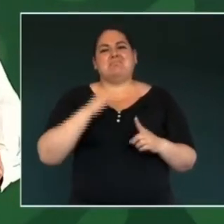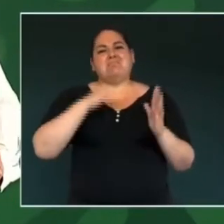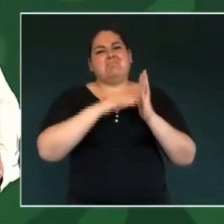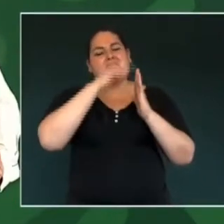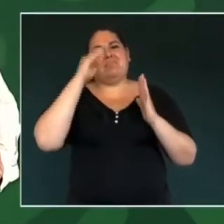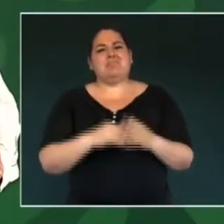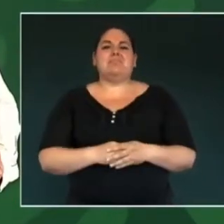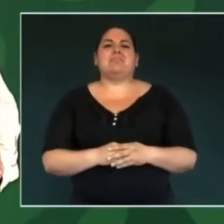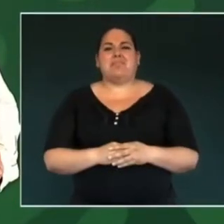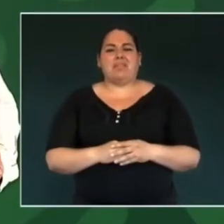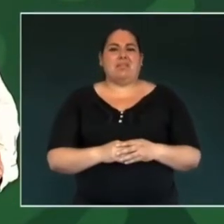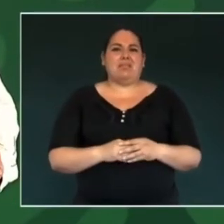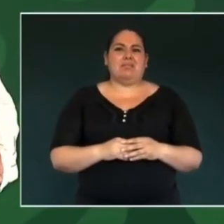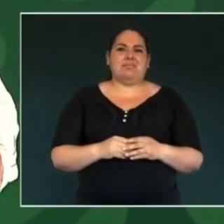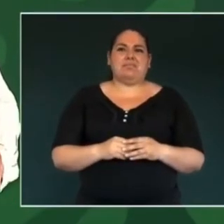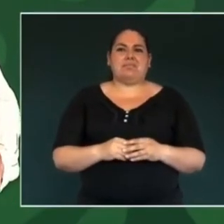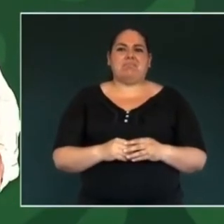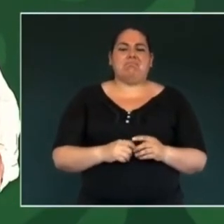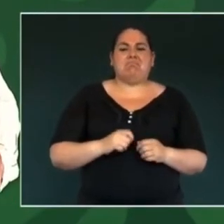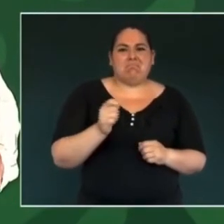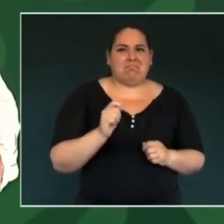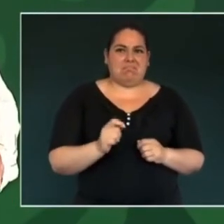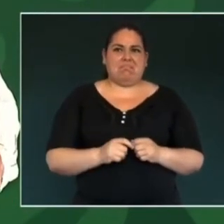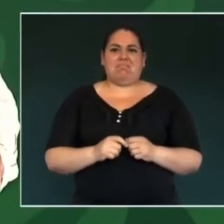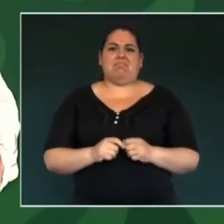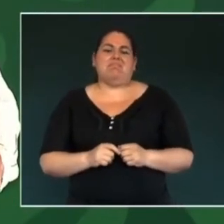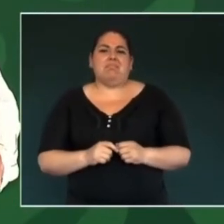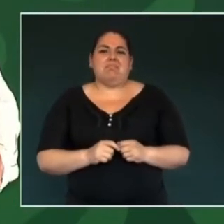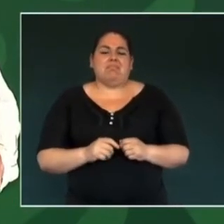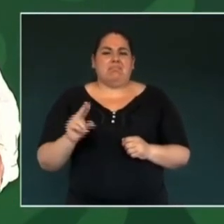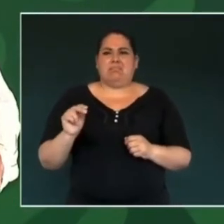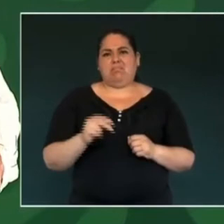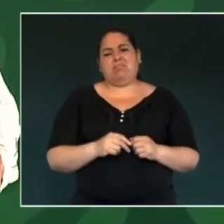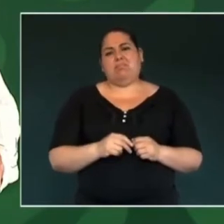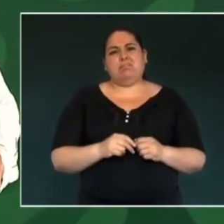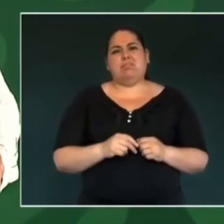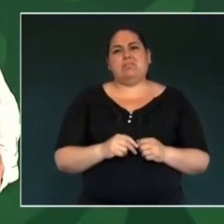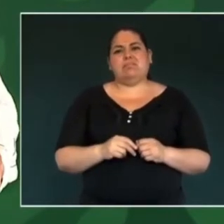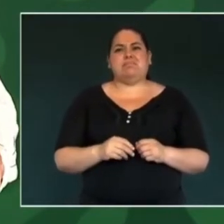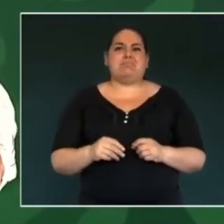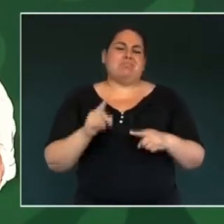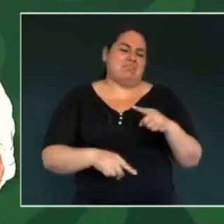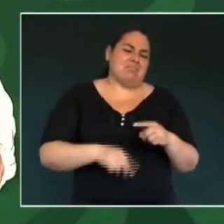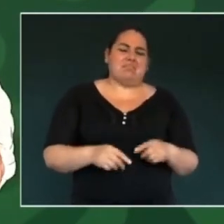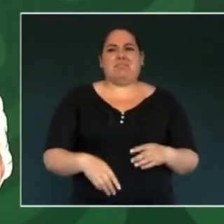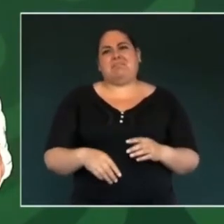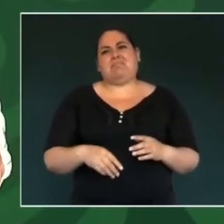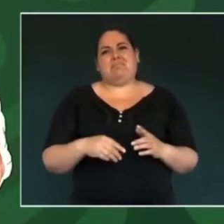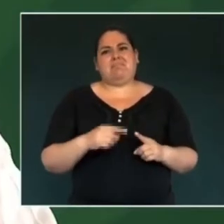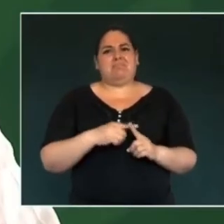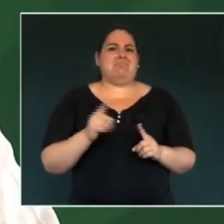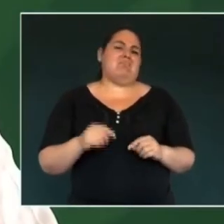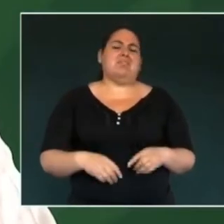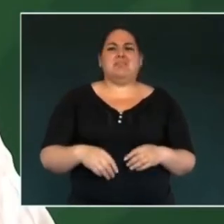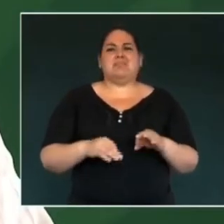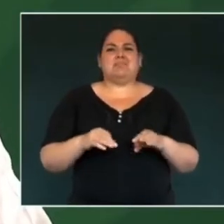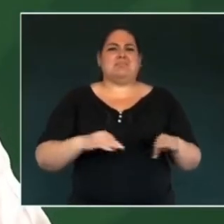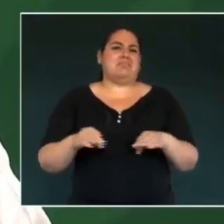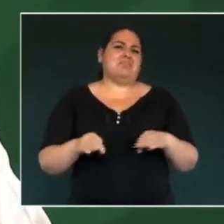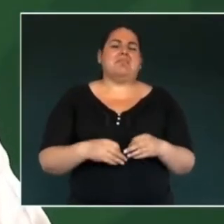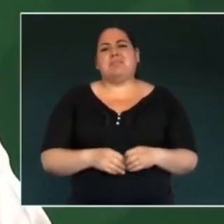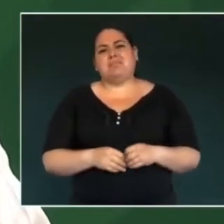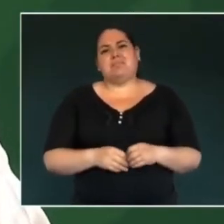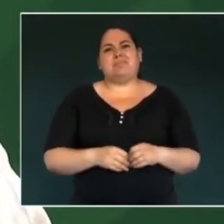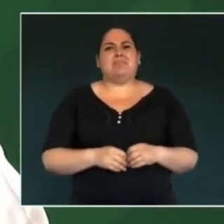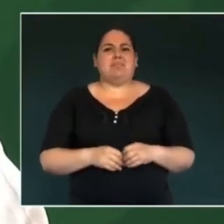Afortunadamente ya podemos probar que no se van a perder más de un millón de empleos en la